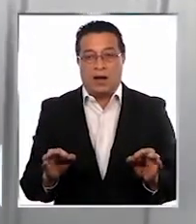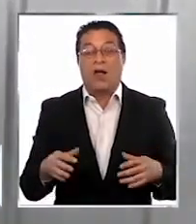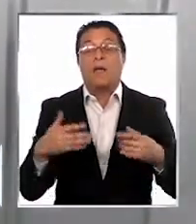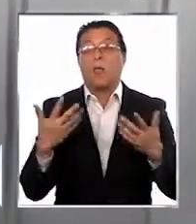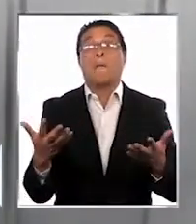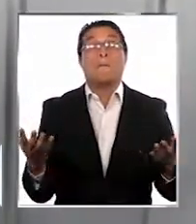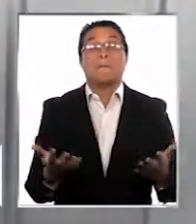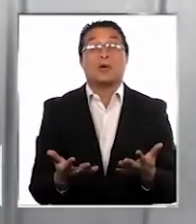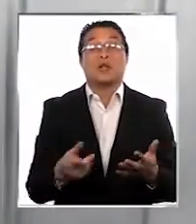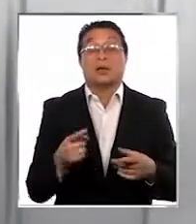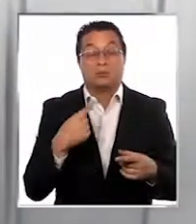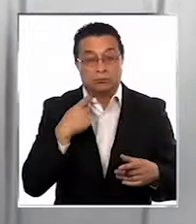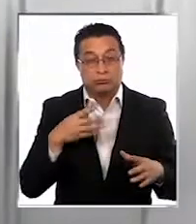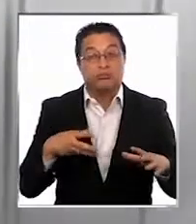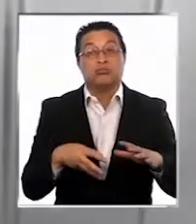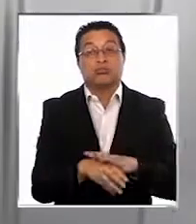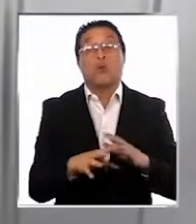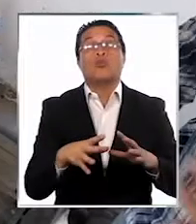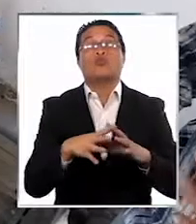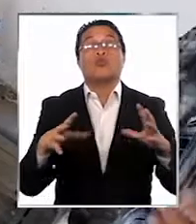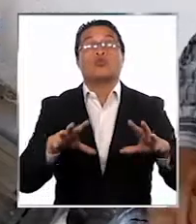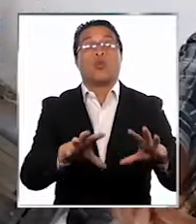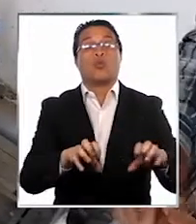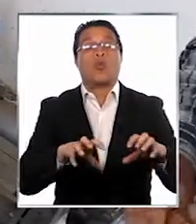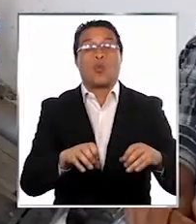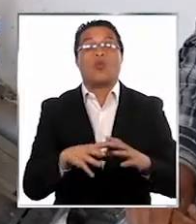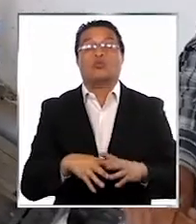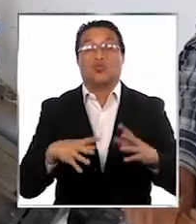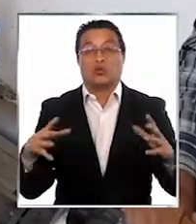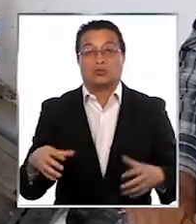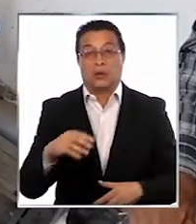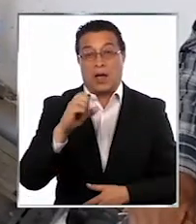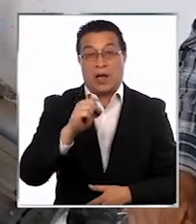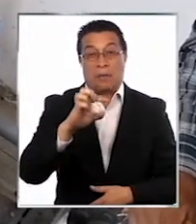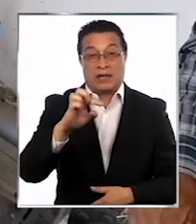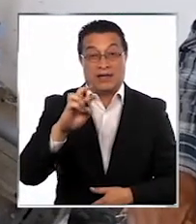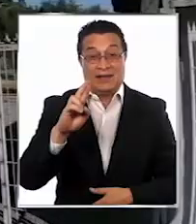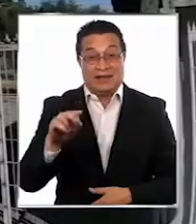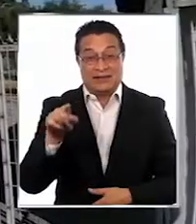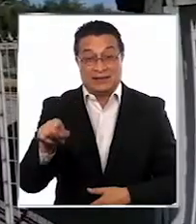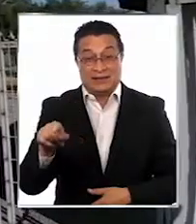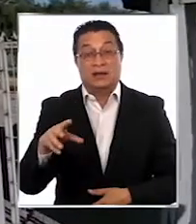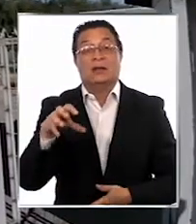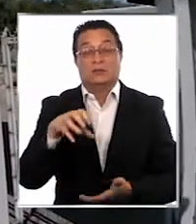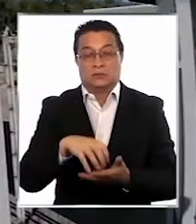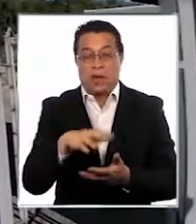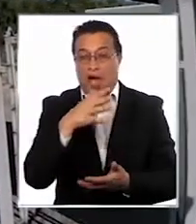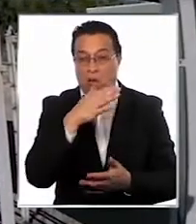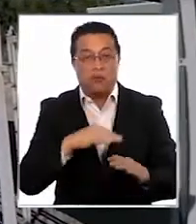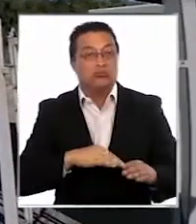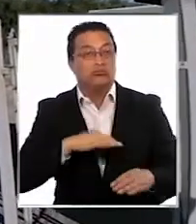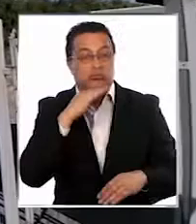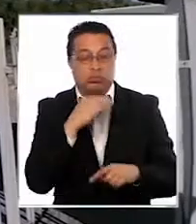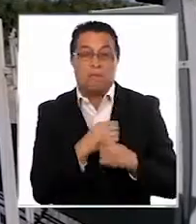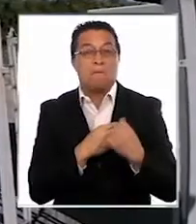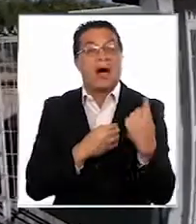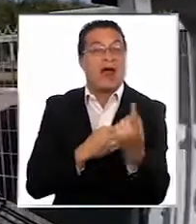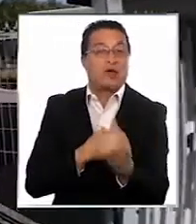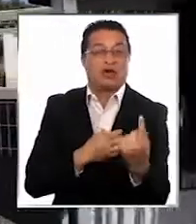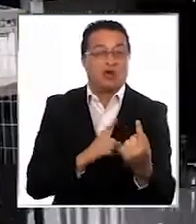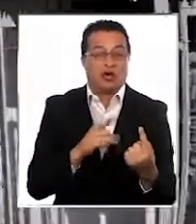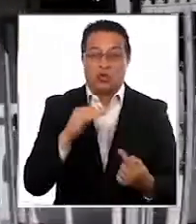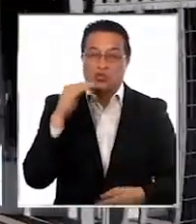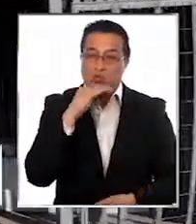Pasa eso por el sobreconsumo. En el APR de la Quinta, es evidente que el agua no alcanza para todos, por lo que es